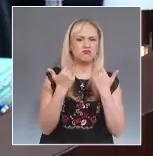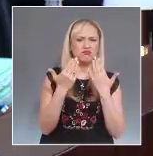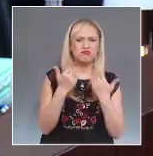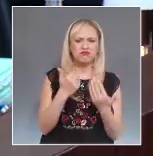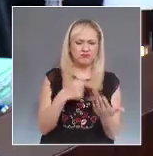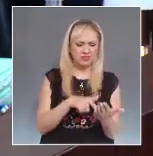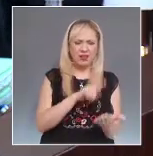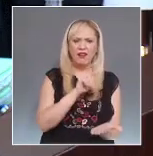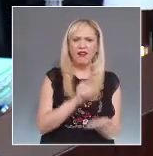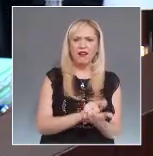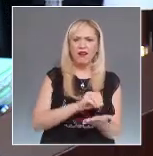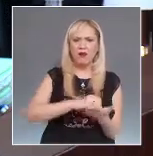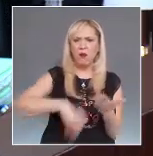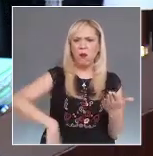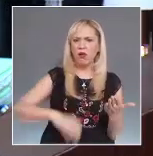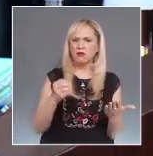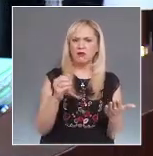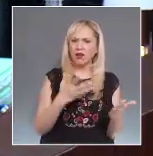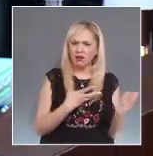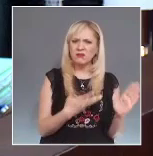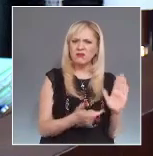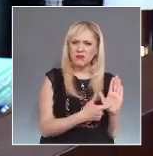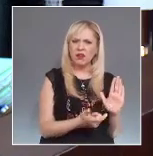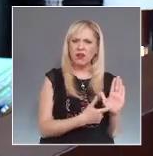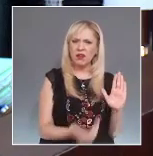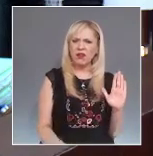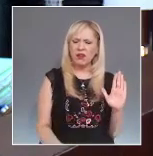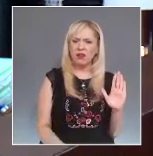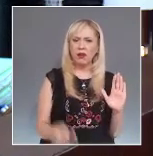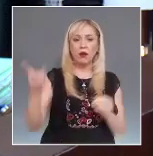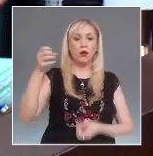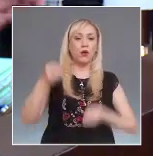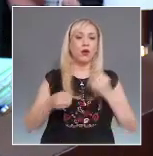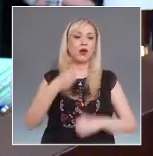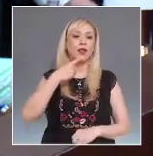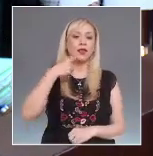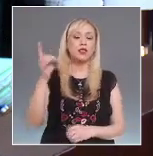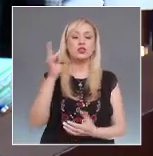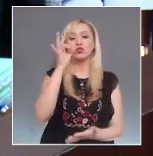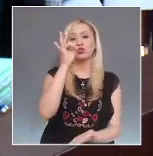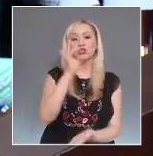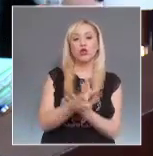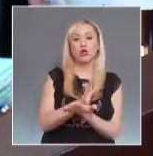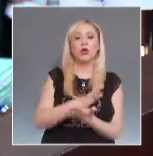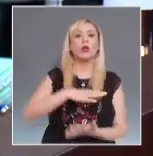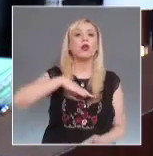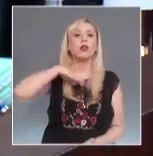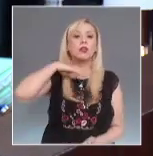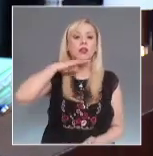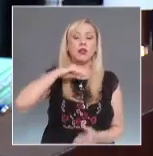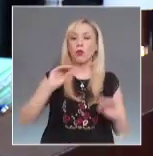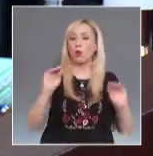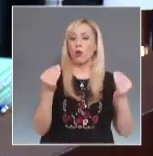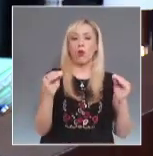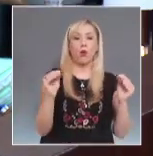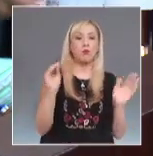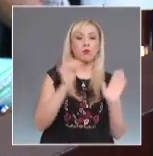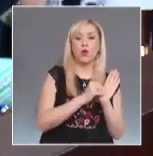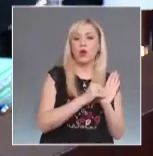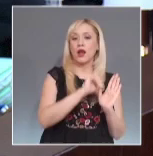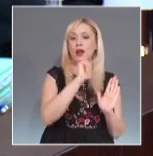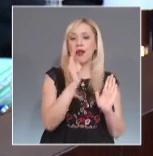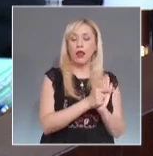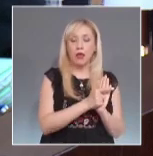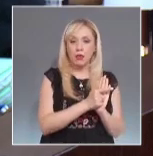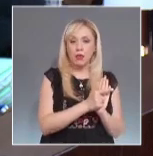La Corte ha establecido el criterio de que sólo habrá omisión legislativa propiamente dicha cuando